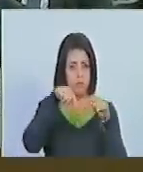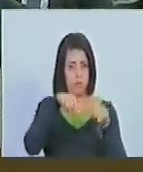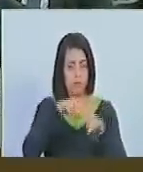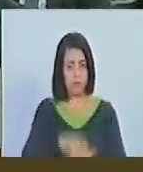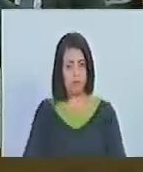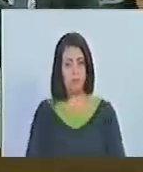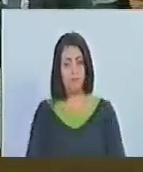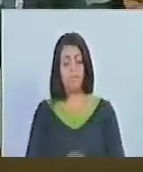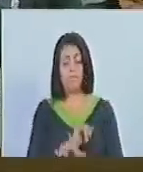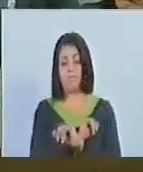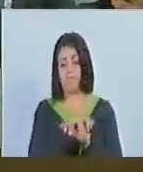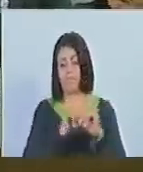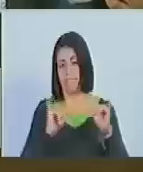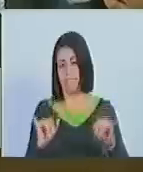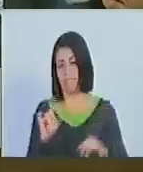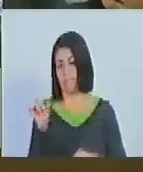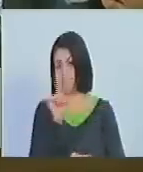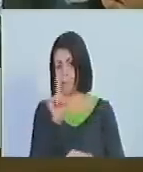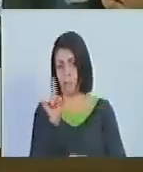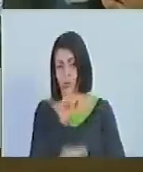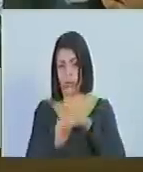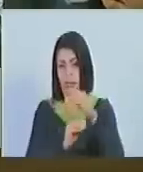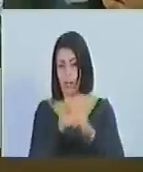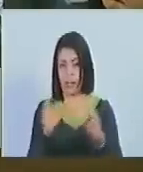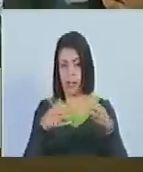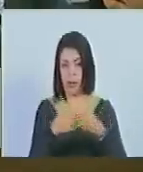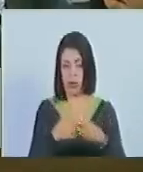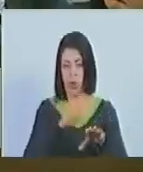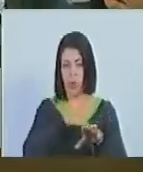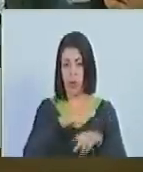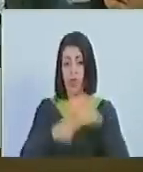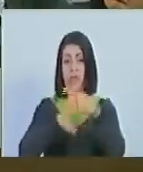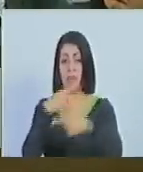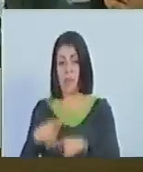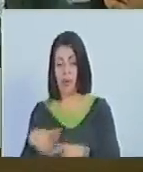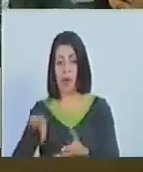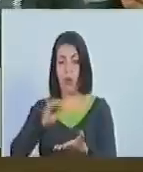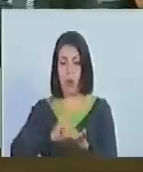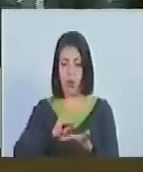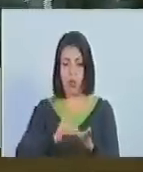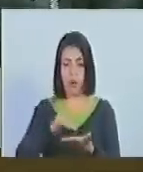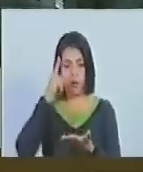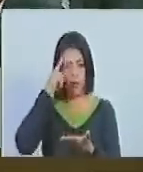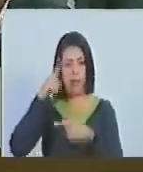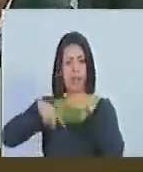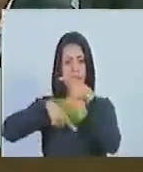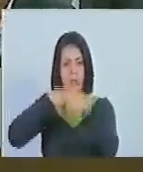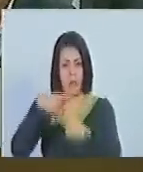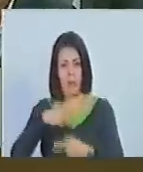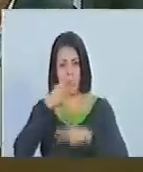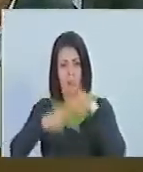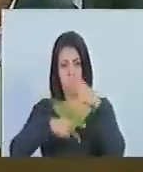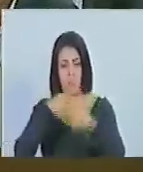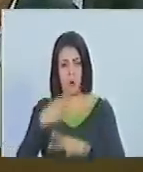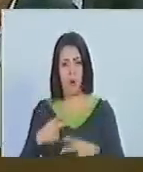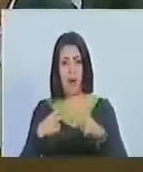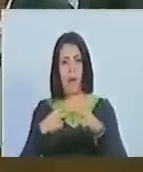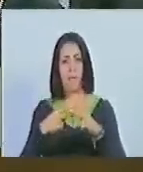y finalmente no se da esta confederación sabemos lo posterior pero después viene la política